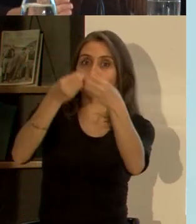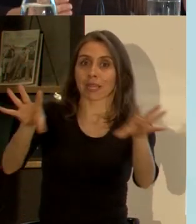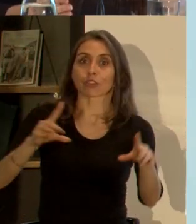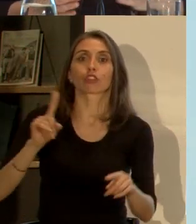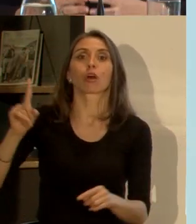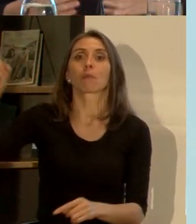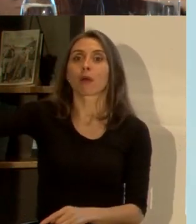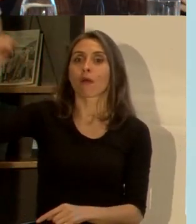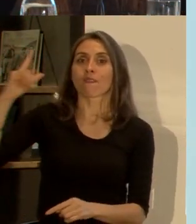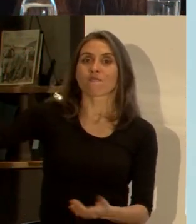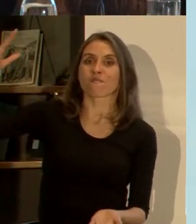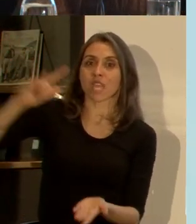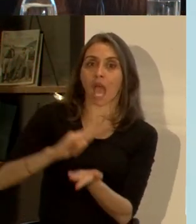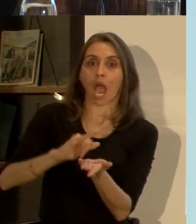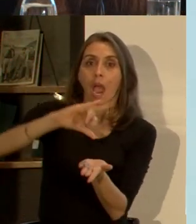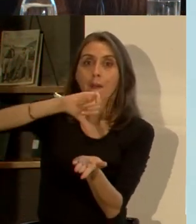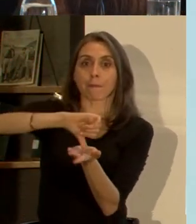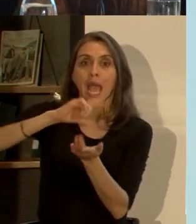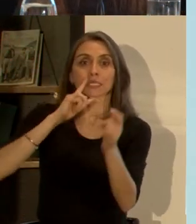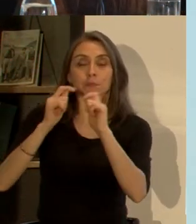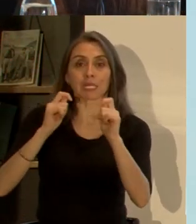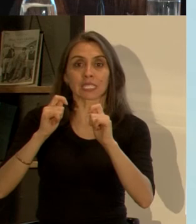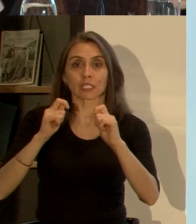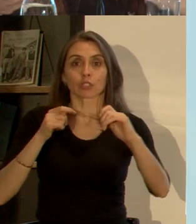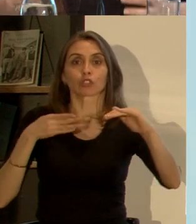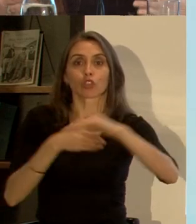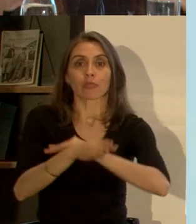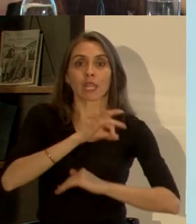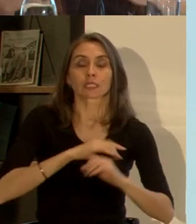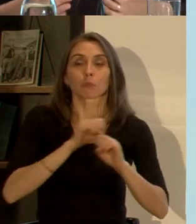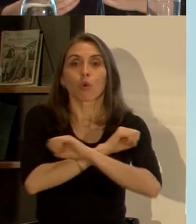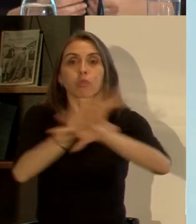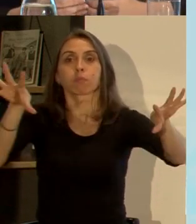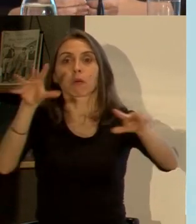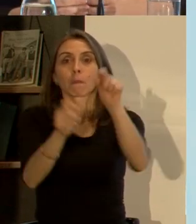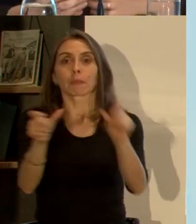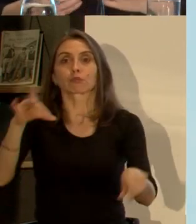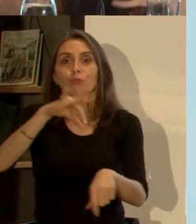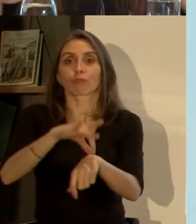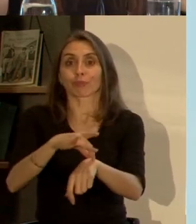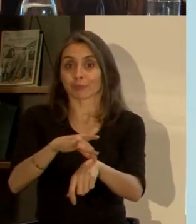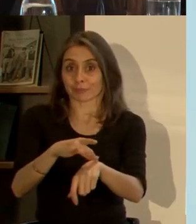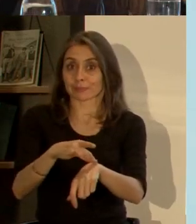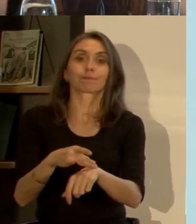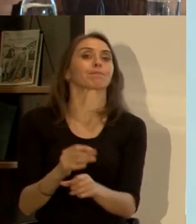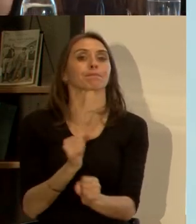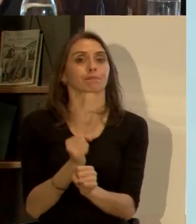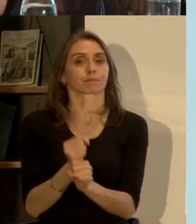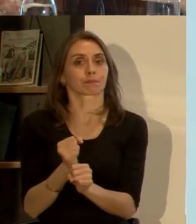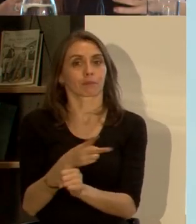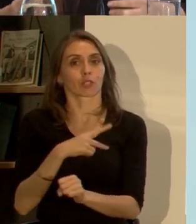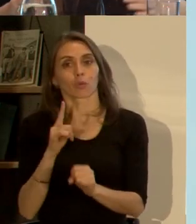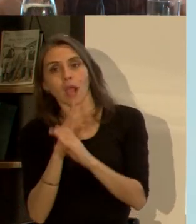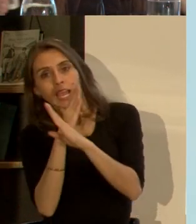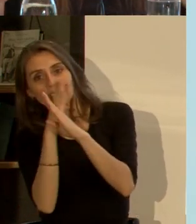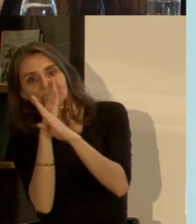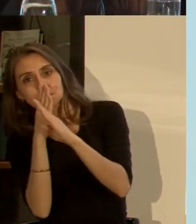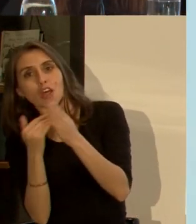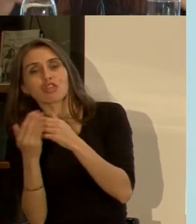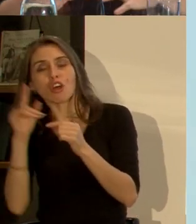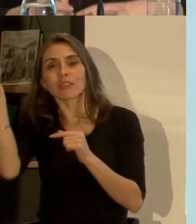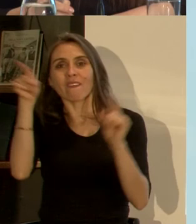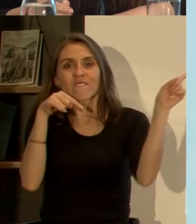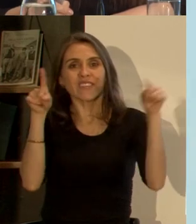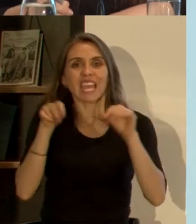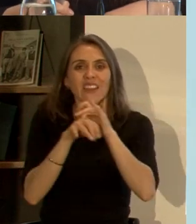de un país de riesgo estamos poniendo en riesgo a toda la población por lo tanto el trabajo nuestro somos como un espías de los virus estamos